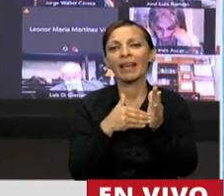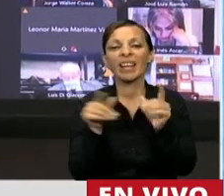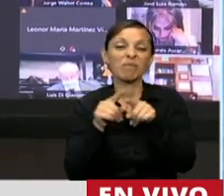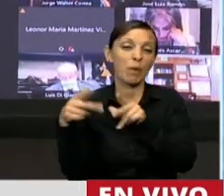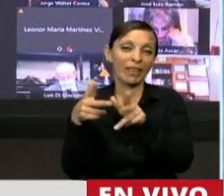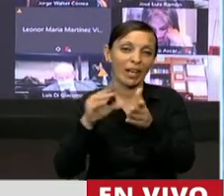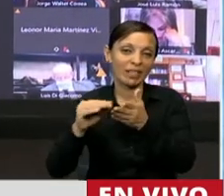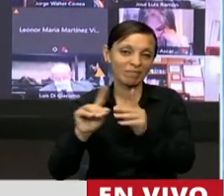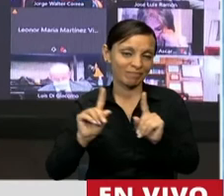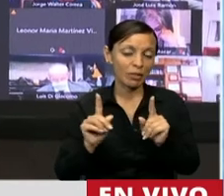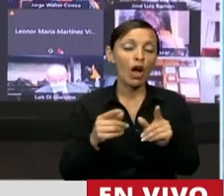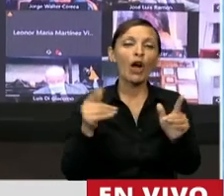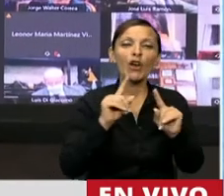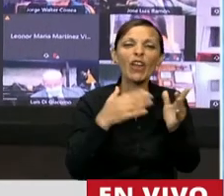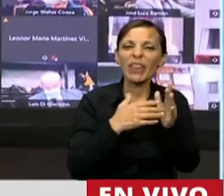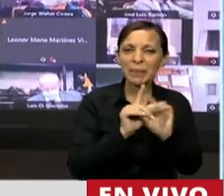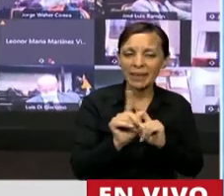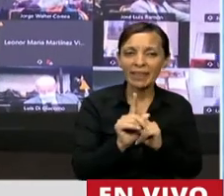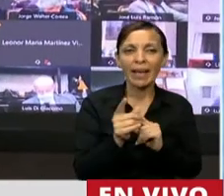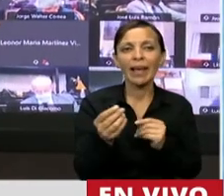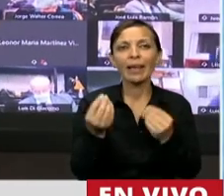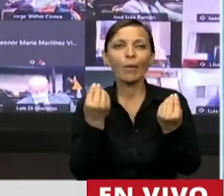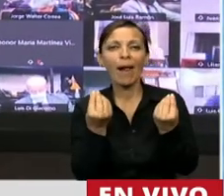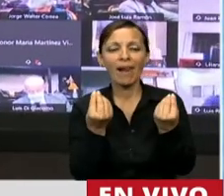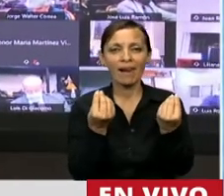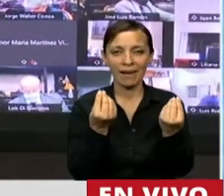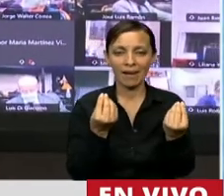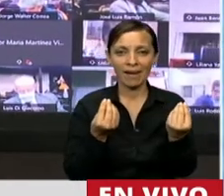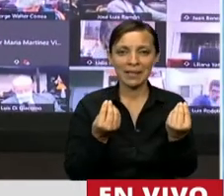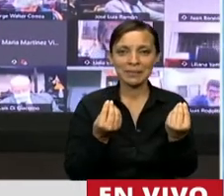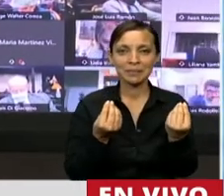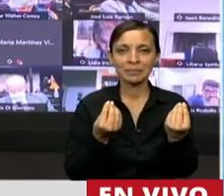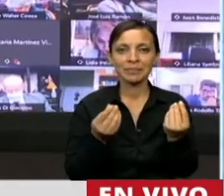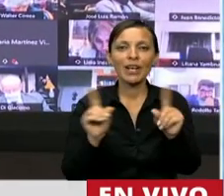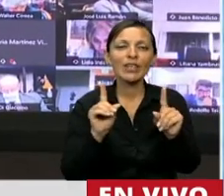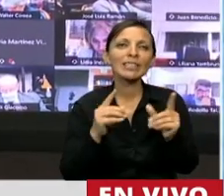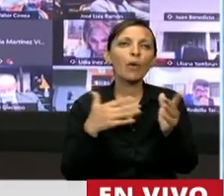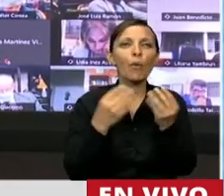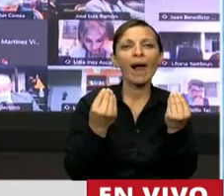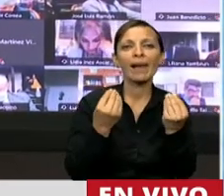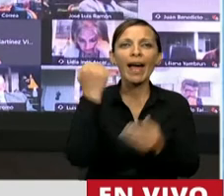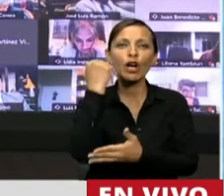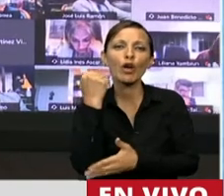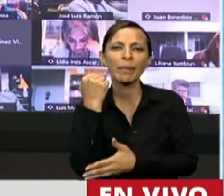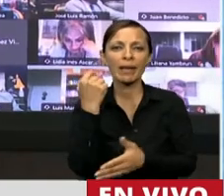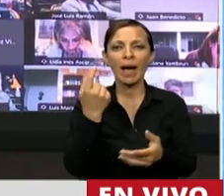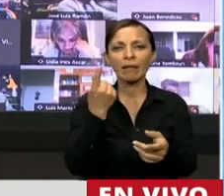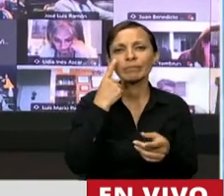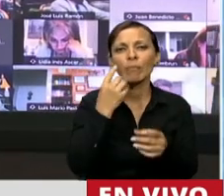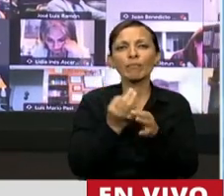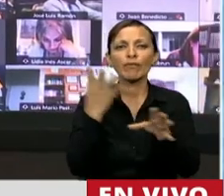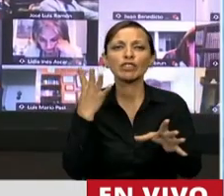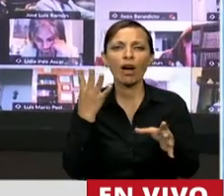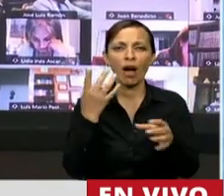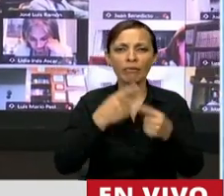diputados que me precedieron en la palabra, de cuál economía del conocimiento circula o